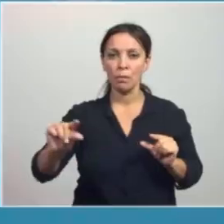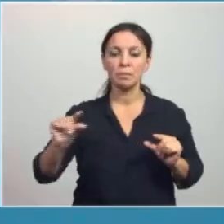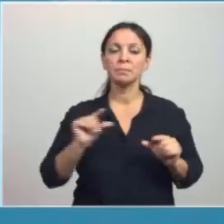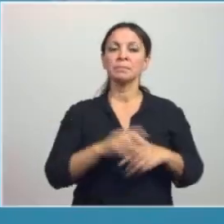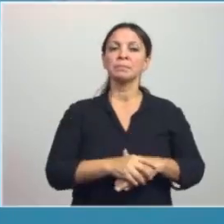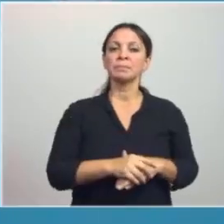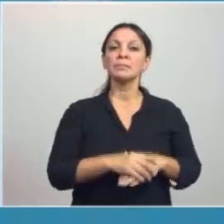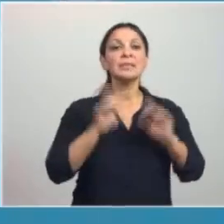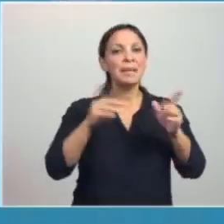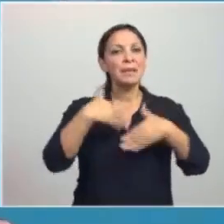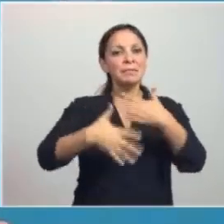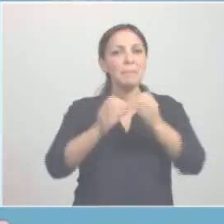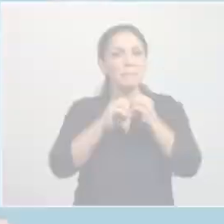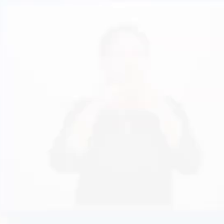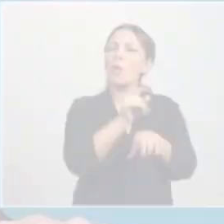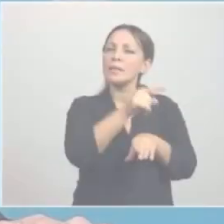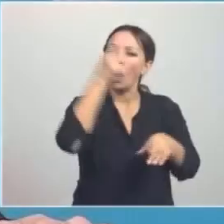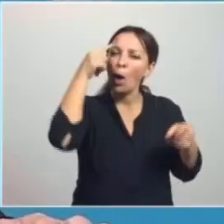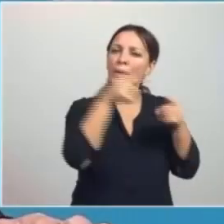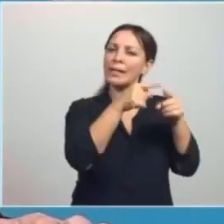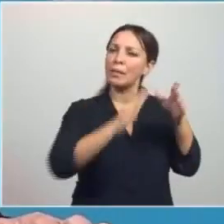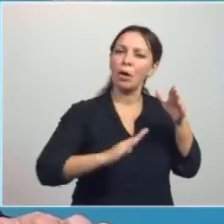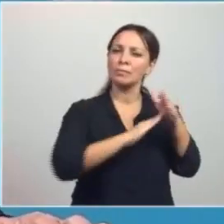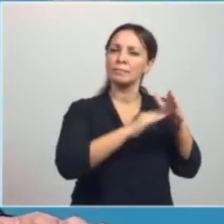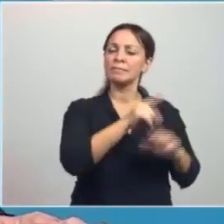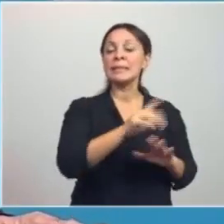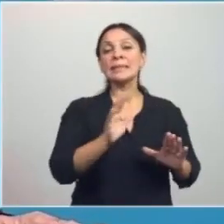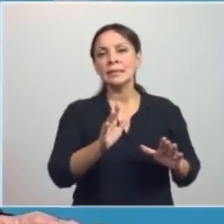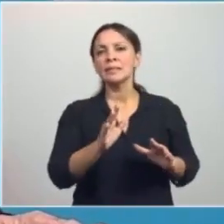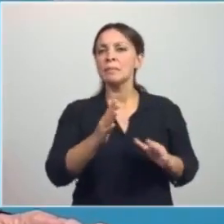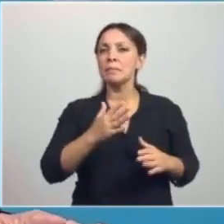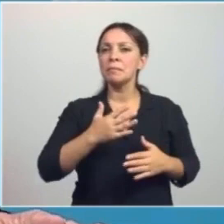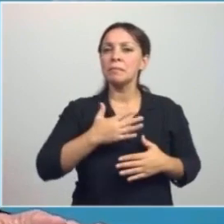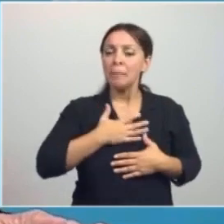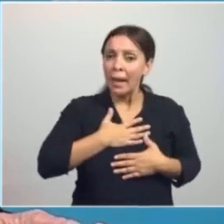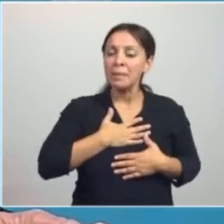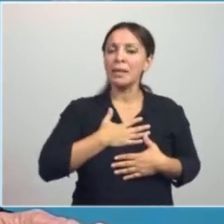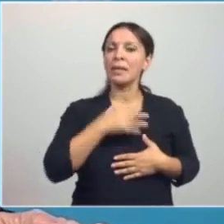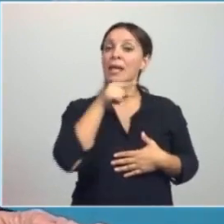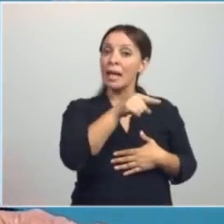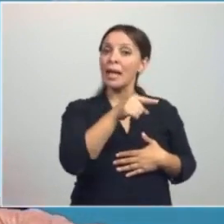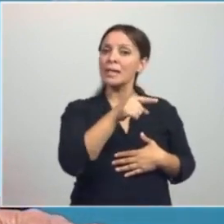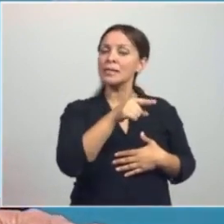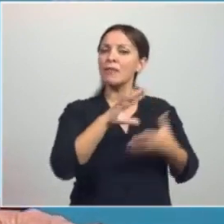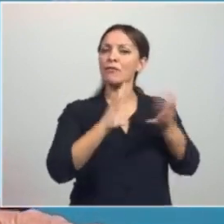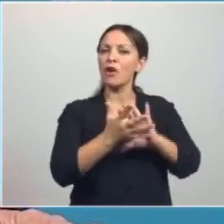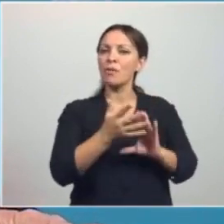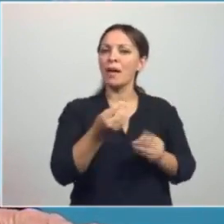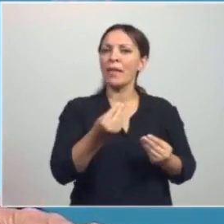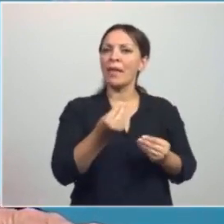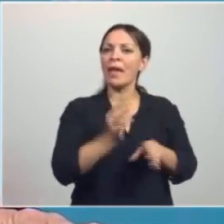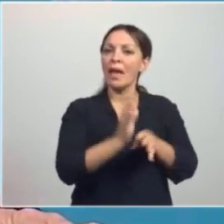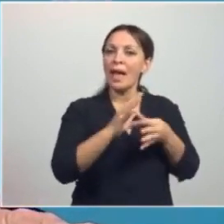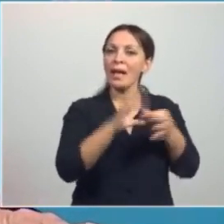también mejorarlo en su implementación. Yo creo que no hay expresión más clara de esto que se conoce como